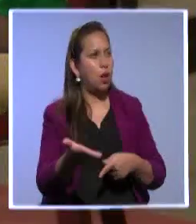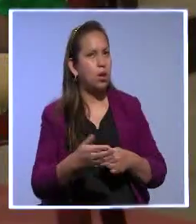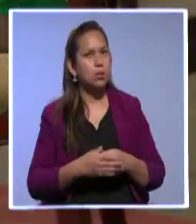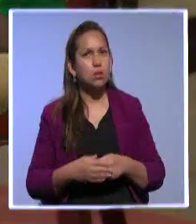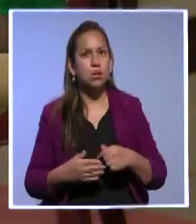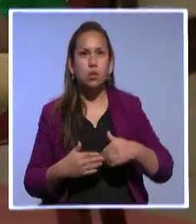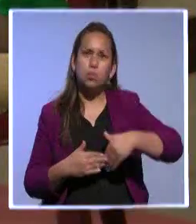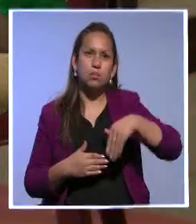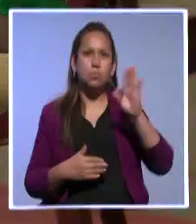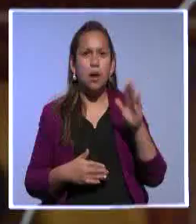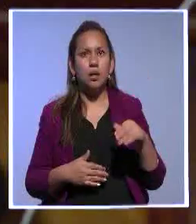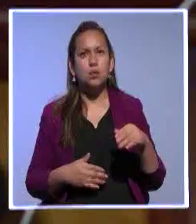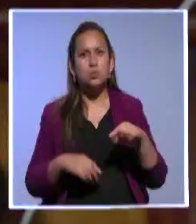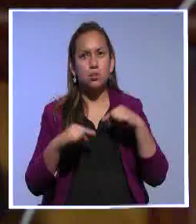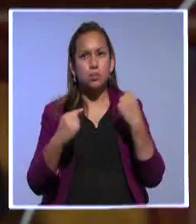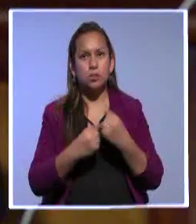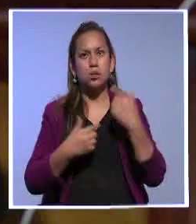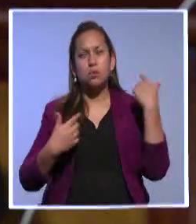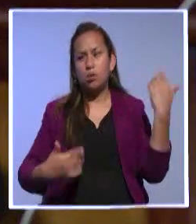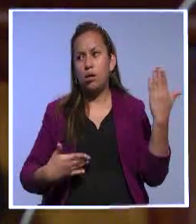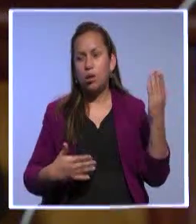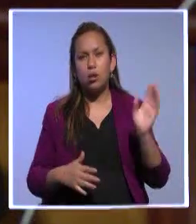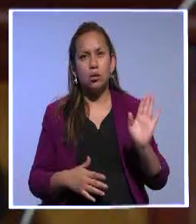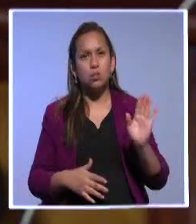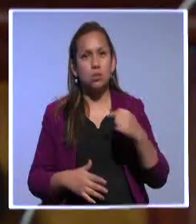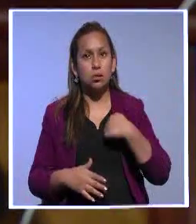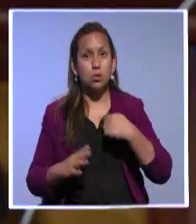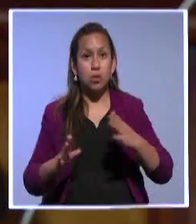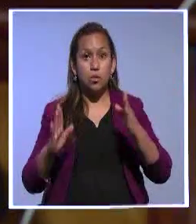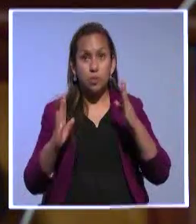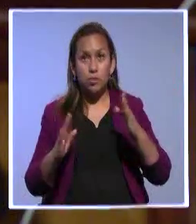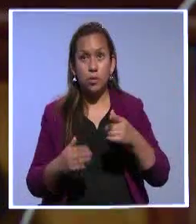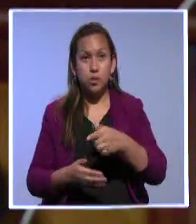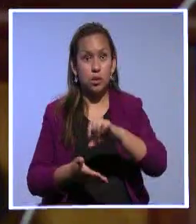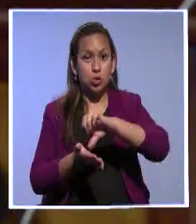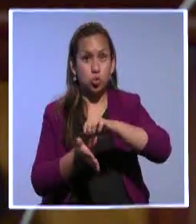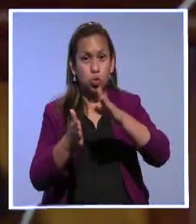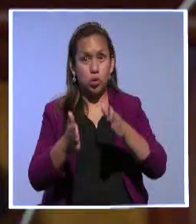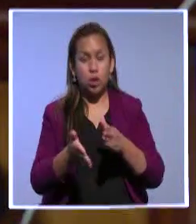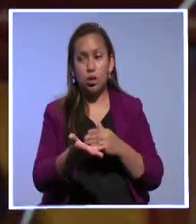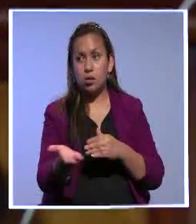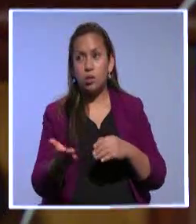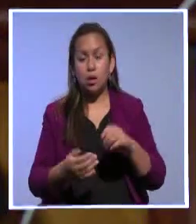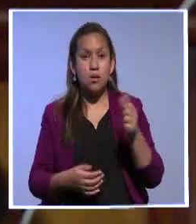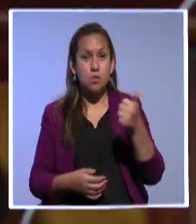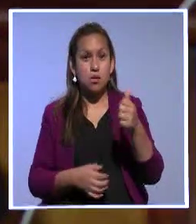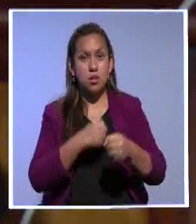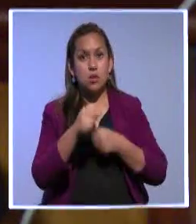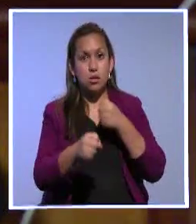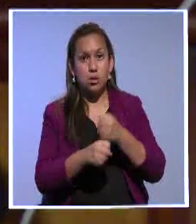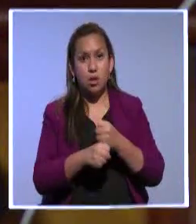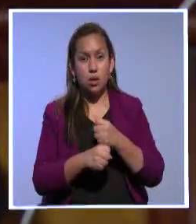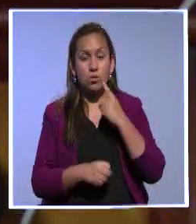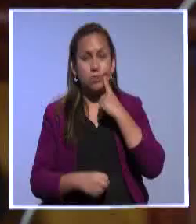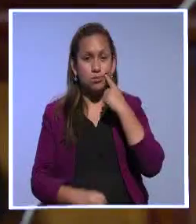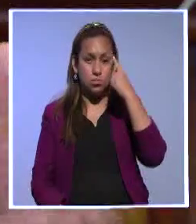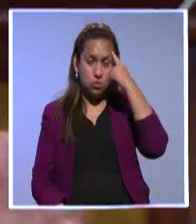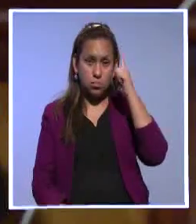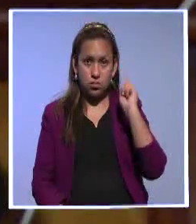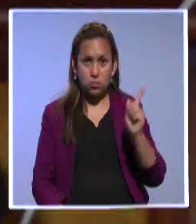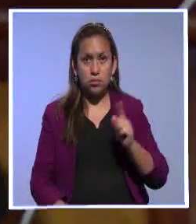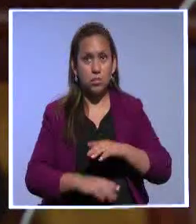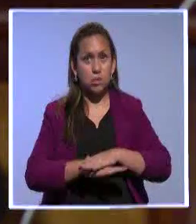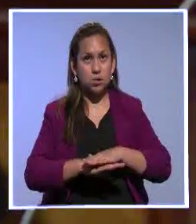los políticos de la oposición, yo creo que aquí lo que hay que escuchar es el clamor ciudadano. 10 años del correísmo se